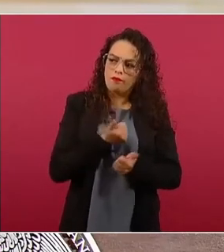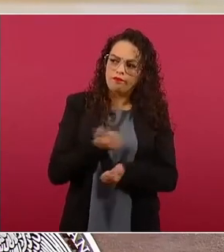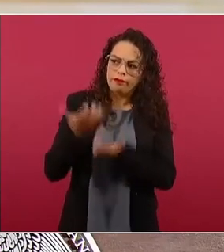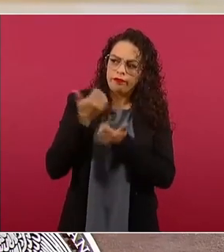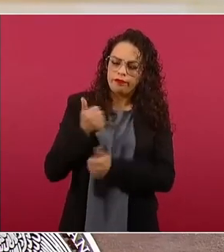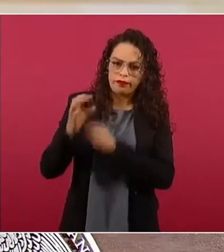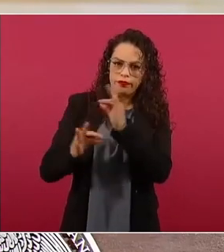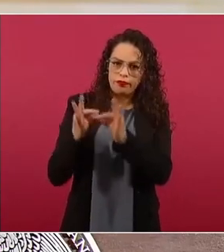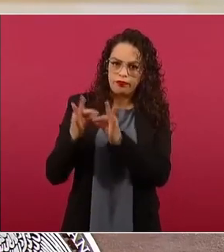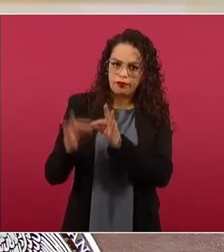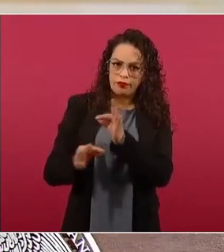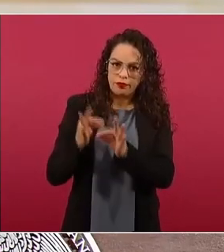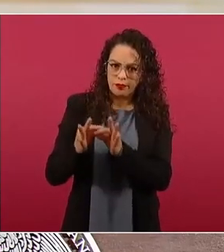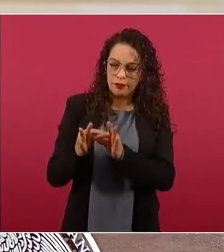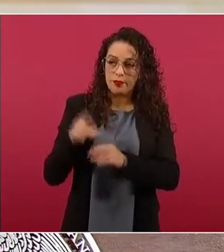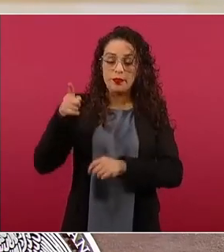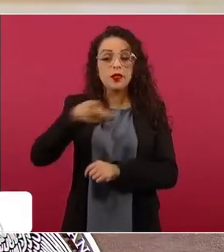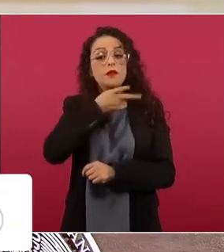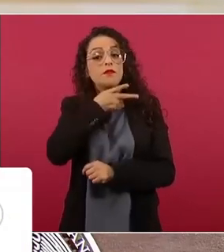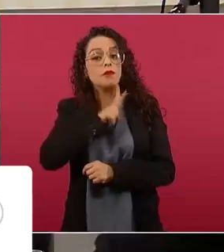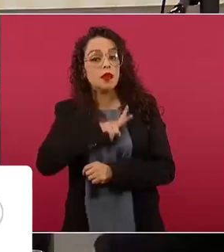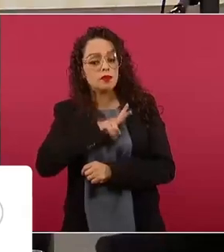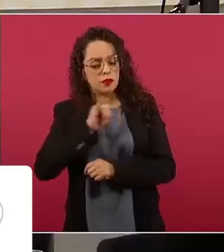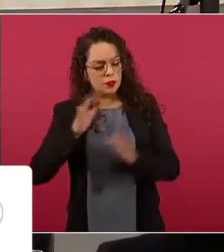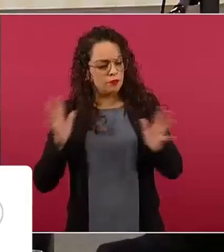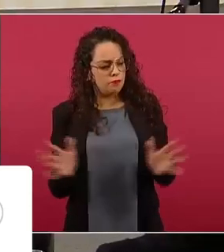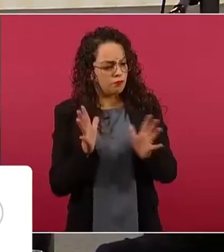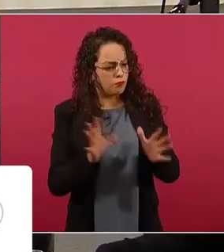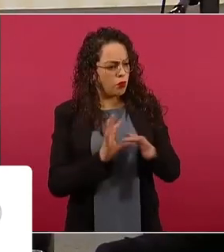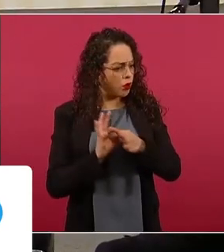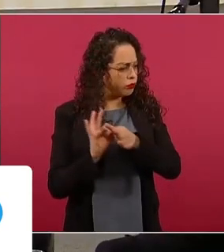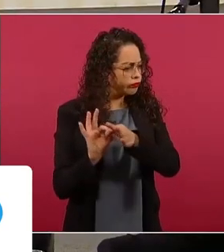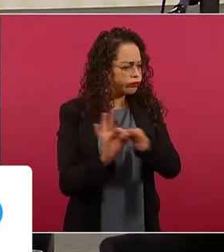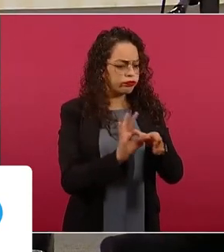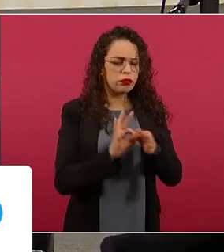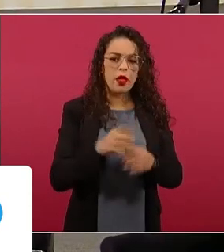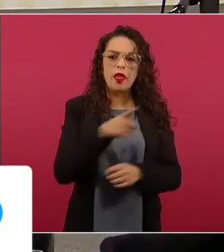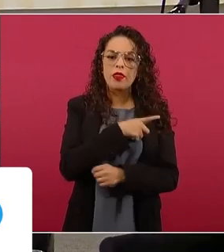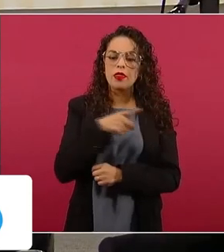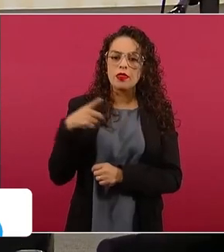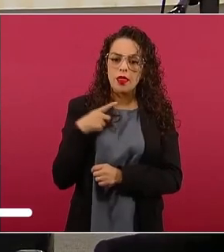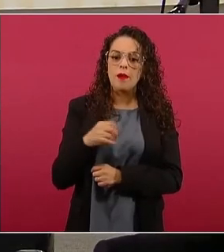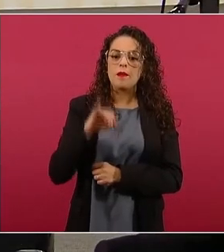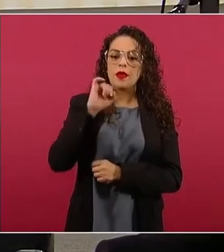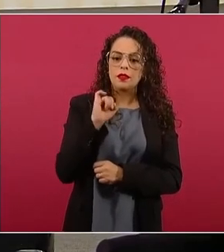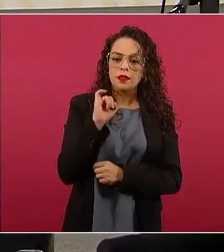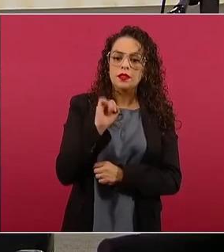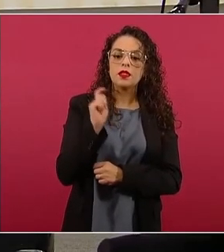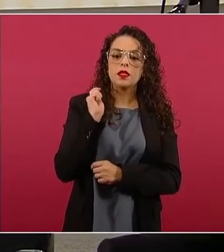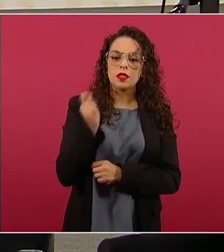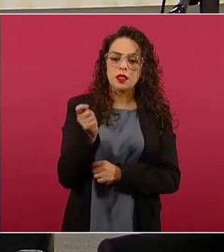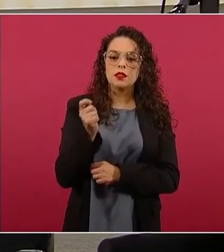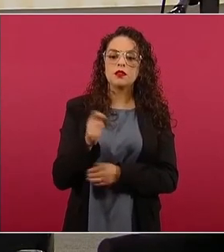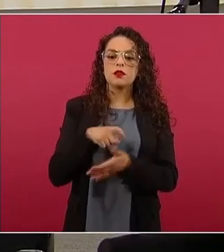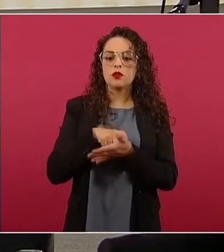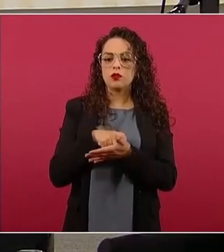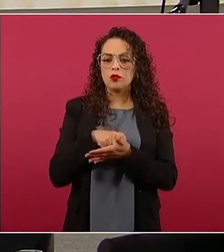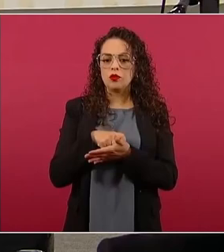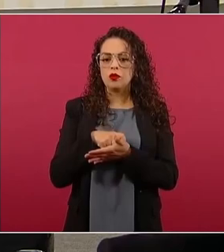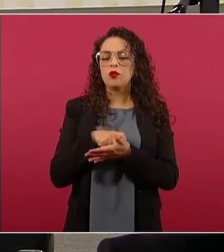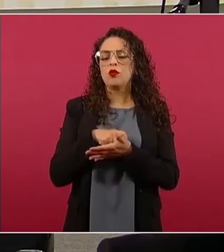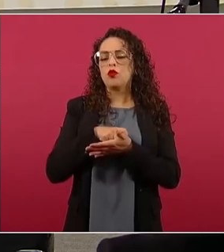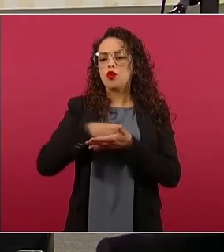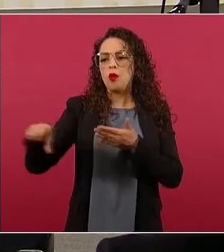Pemex promueve la participación conjunta con la finalidad de que se fomente la contratación de micro, pequeñas y medianas